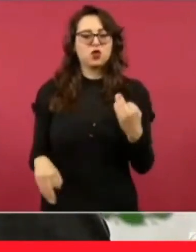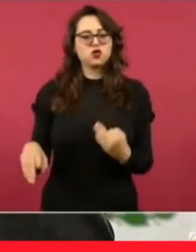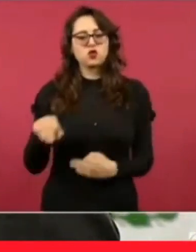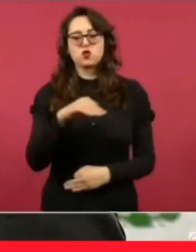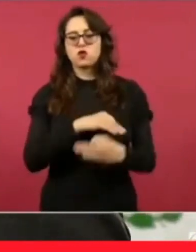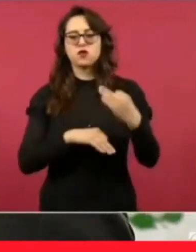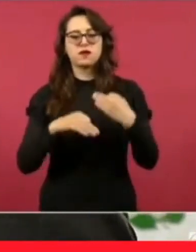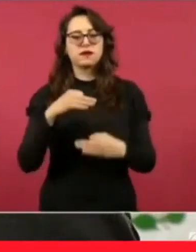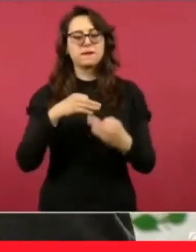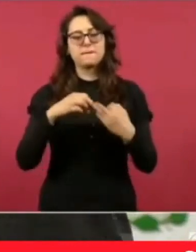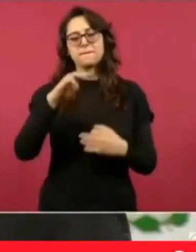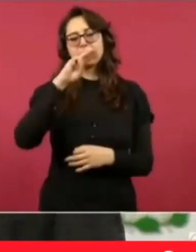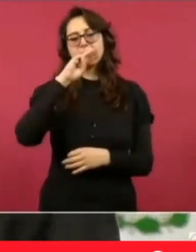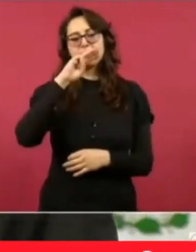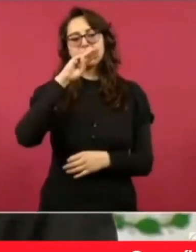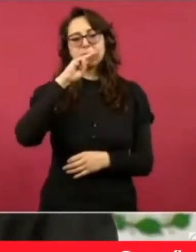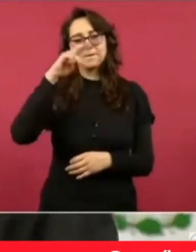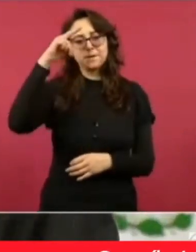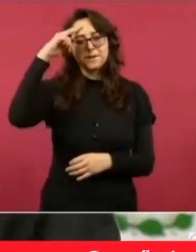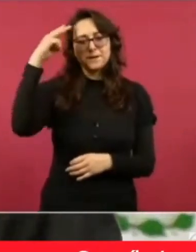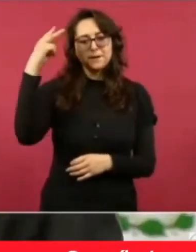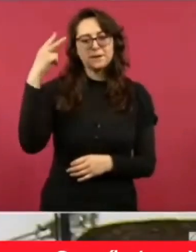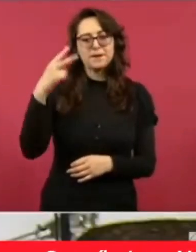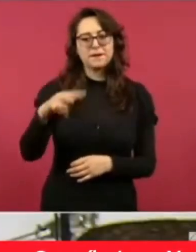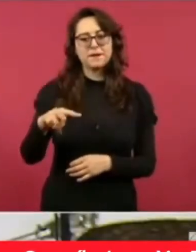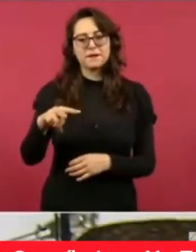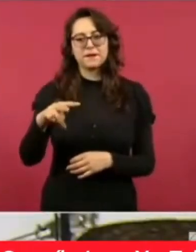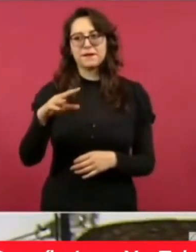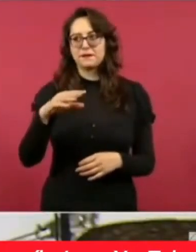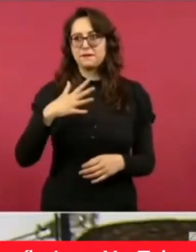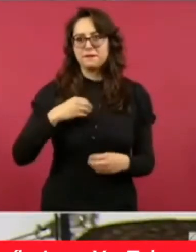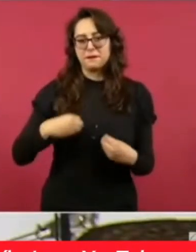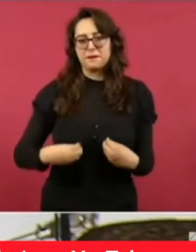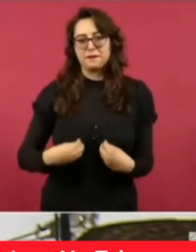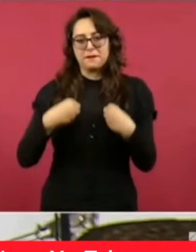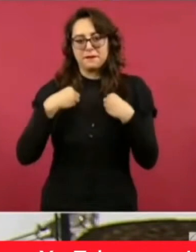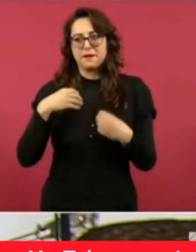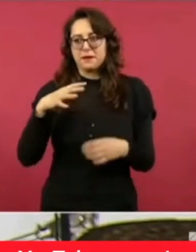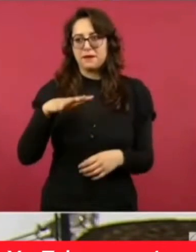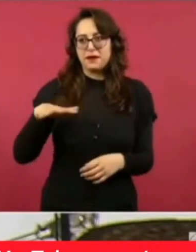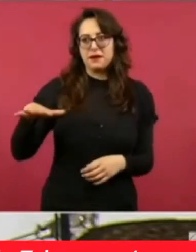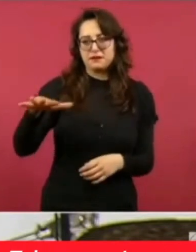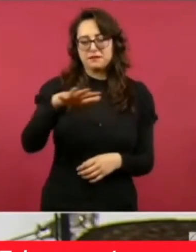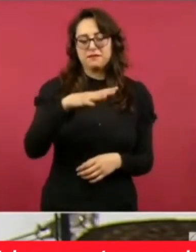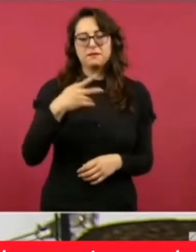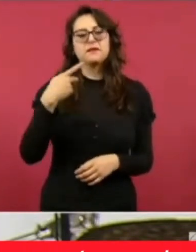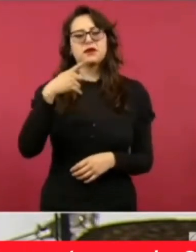a todas las mamás en el mundo.